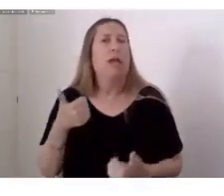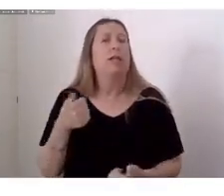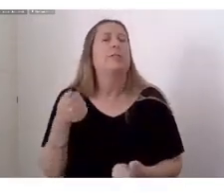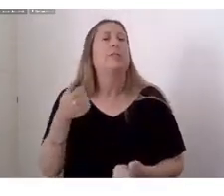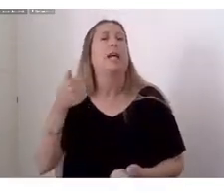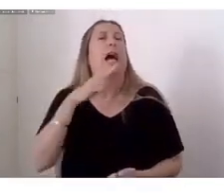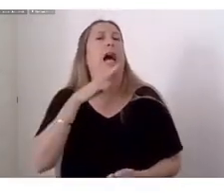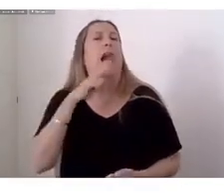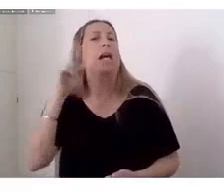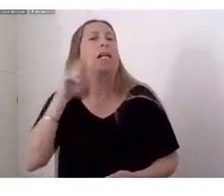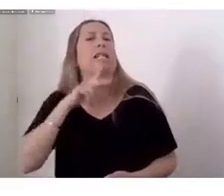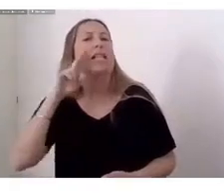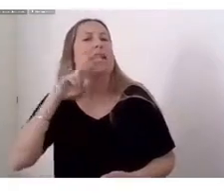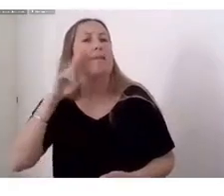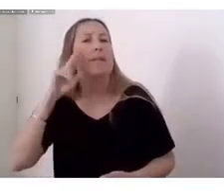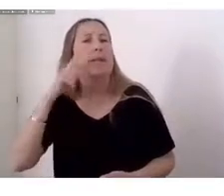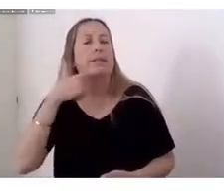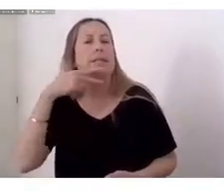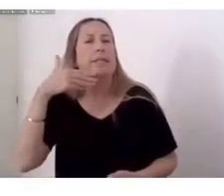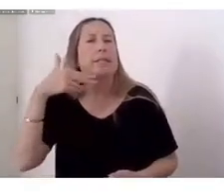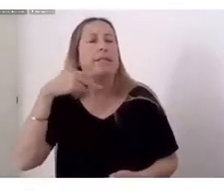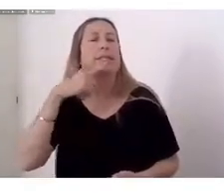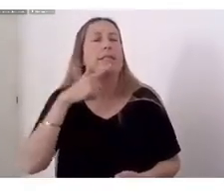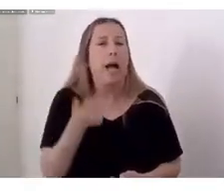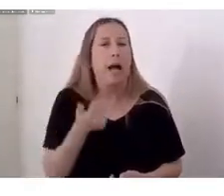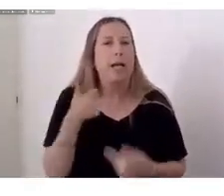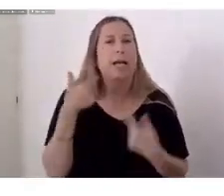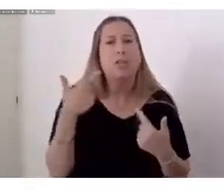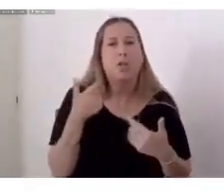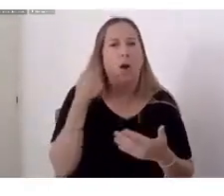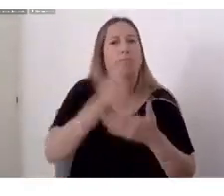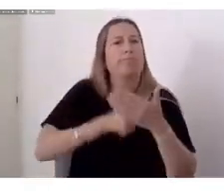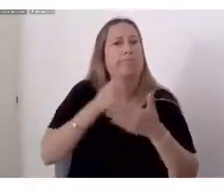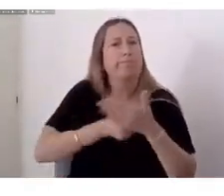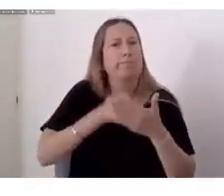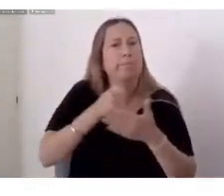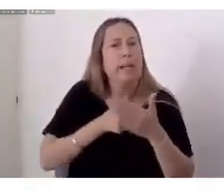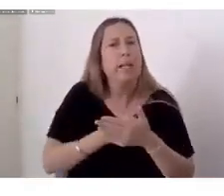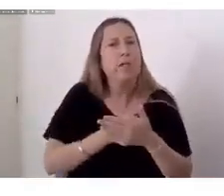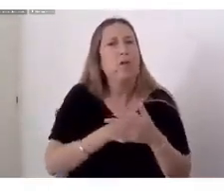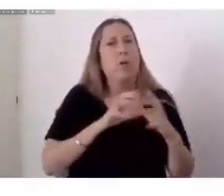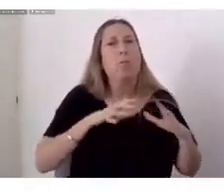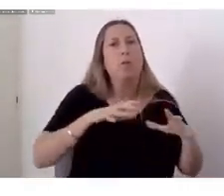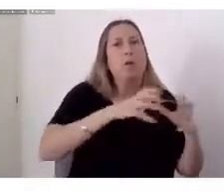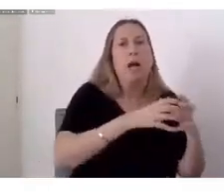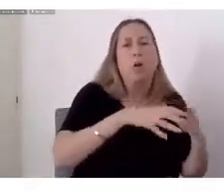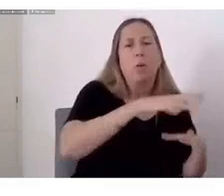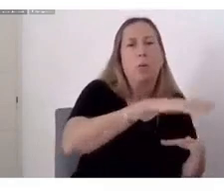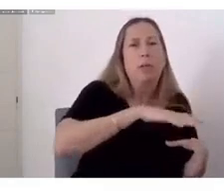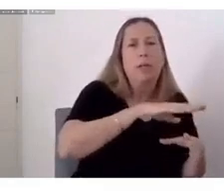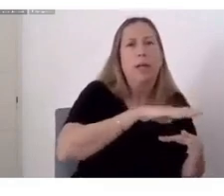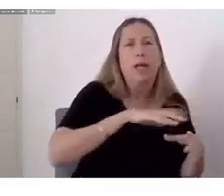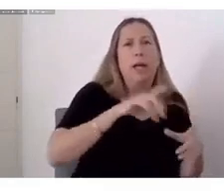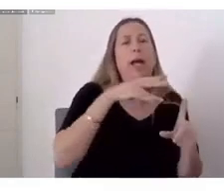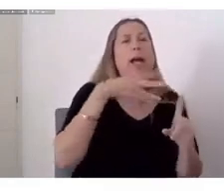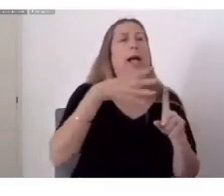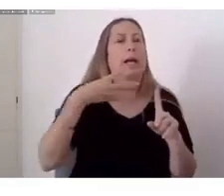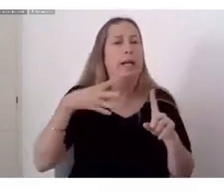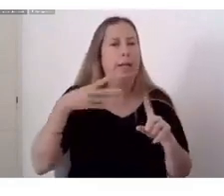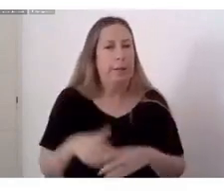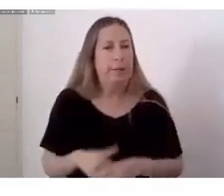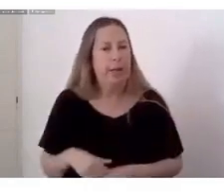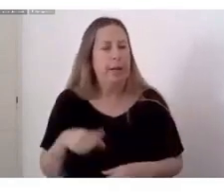derechos De la comunidad LGBTQ+. ¿Qué quiere decir esto? Que agarro mi arte Y lo pongo en función